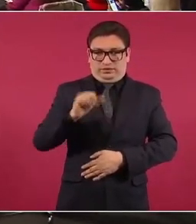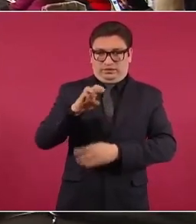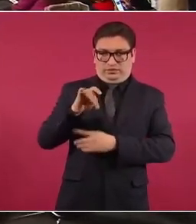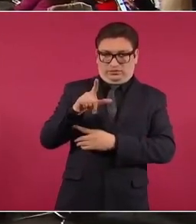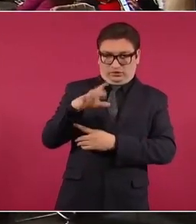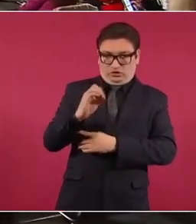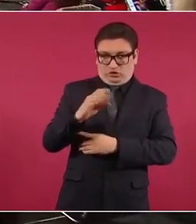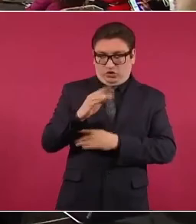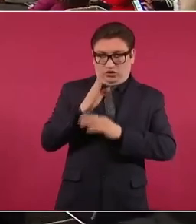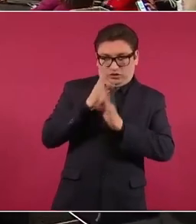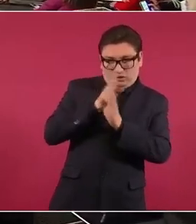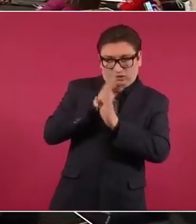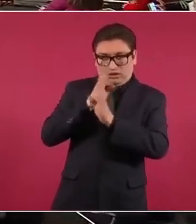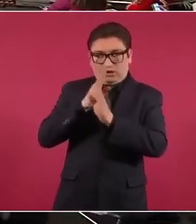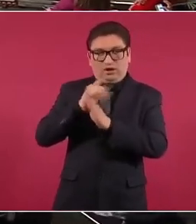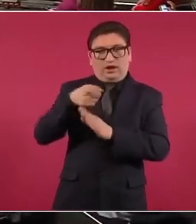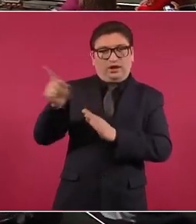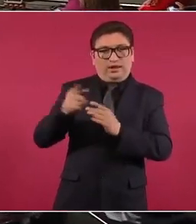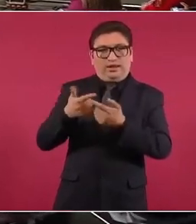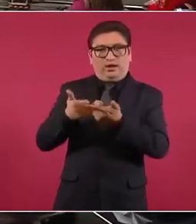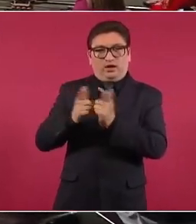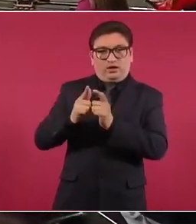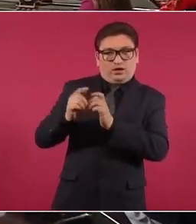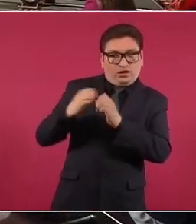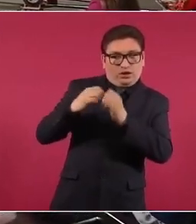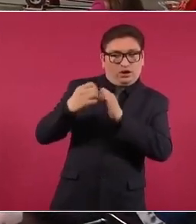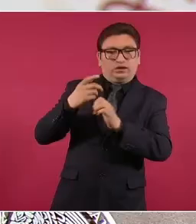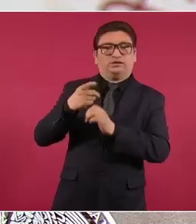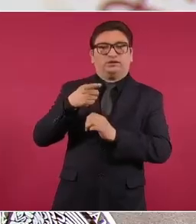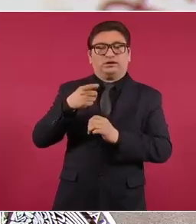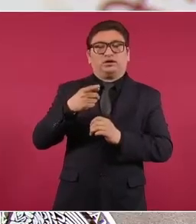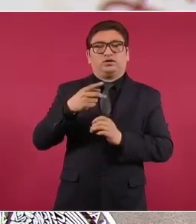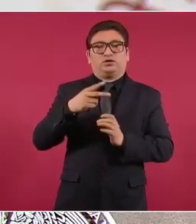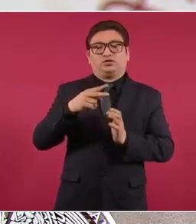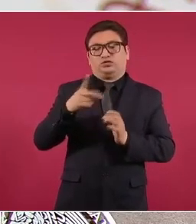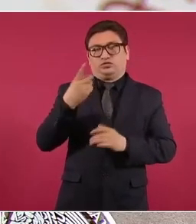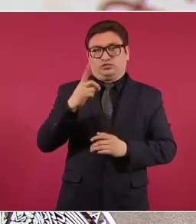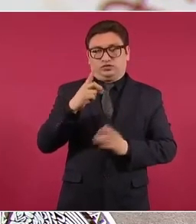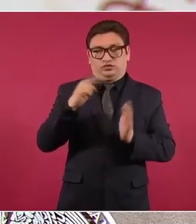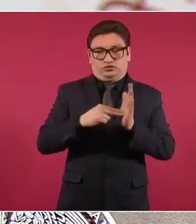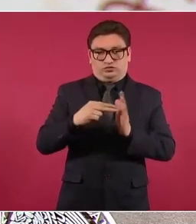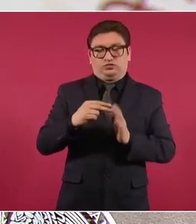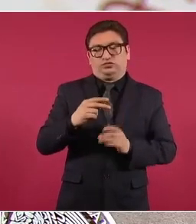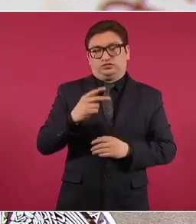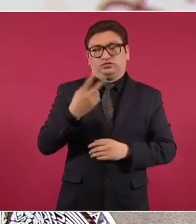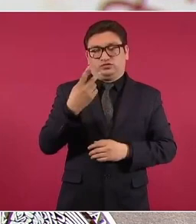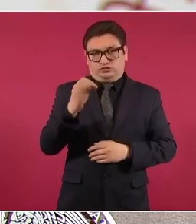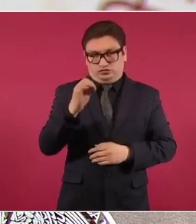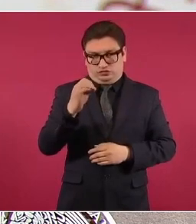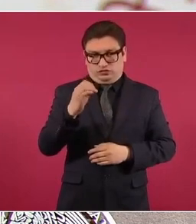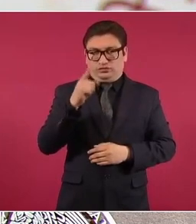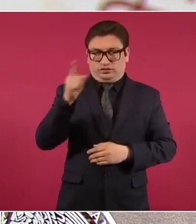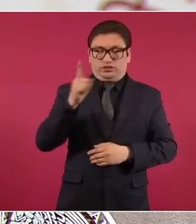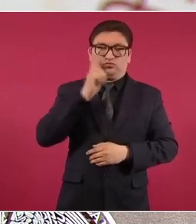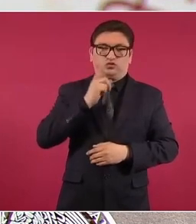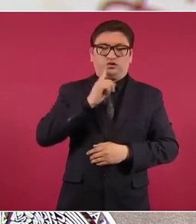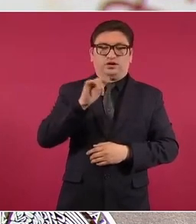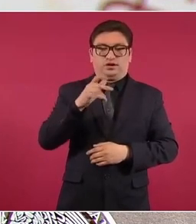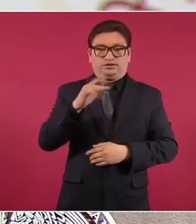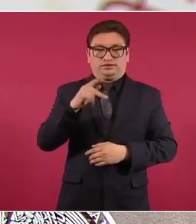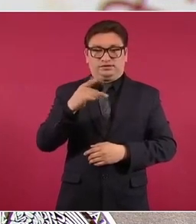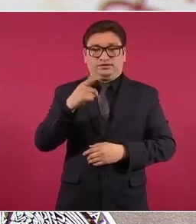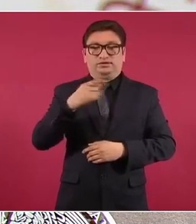espía a opositores. A partir del domingo 2 de octubre, Aristegui Noticias publicó una nota con el título